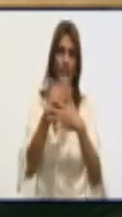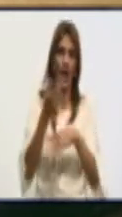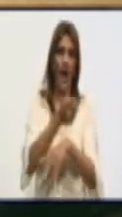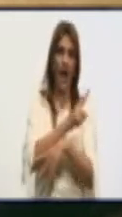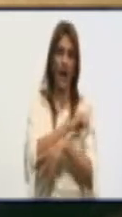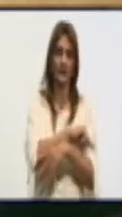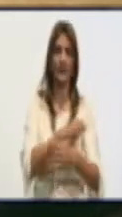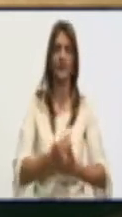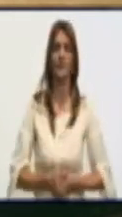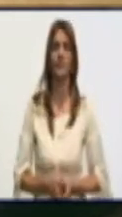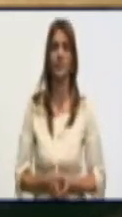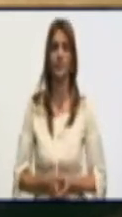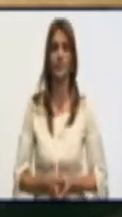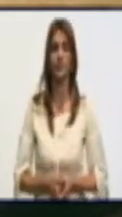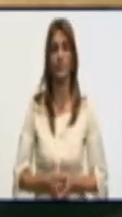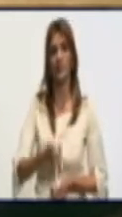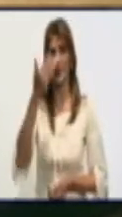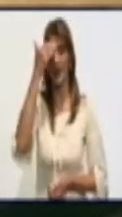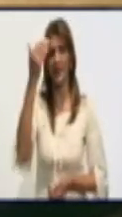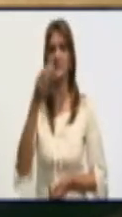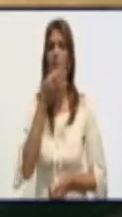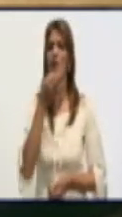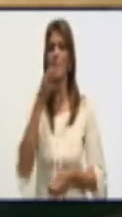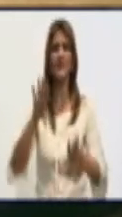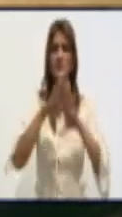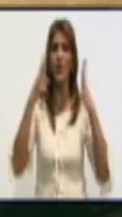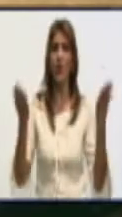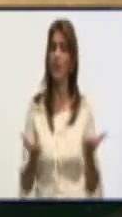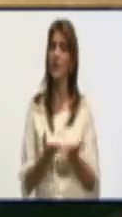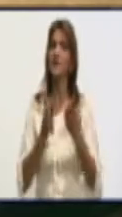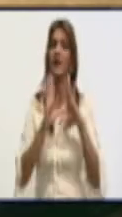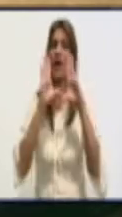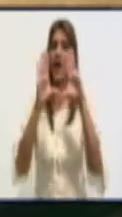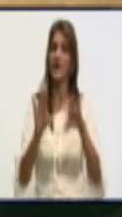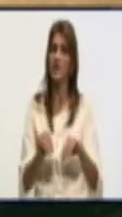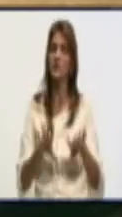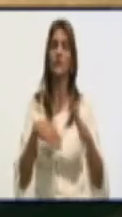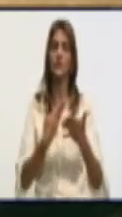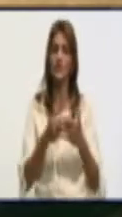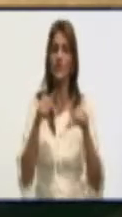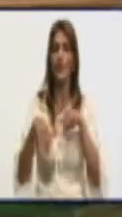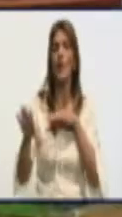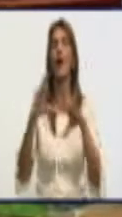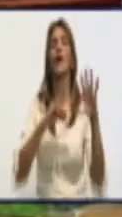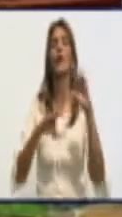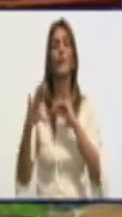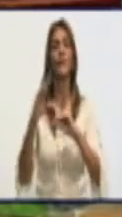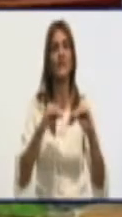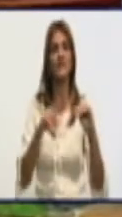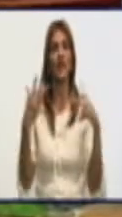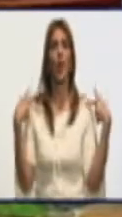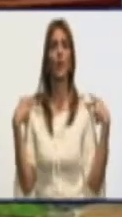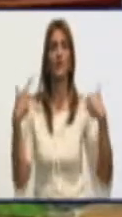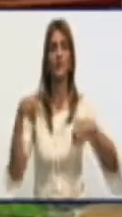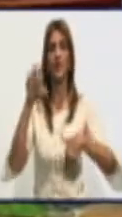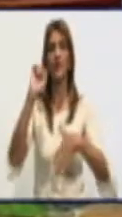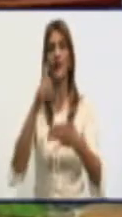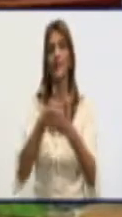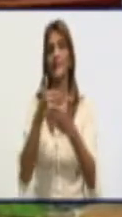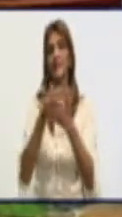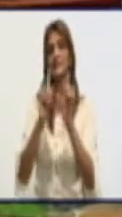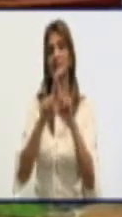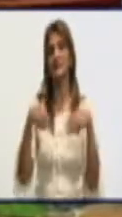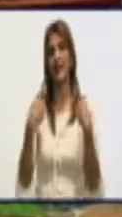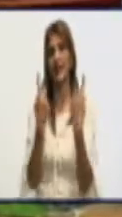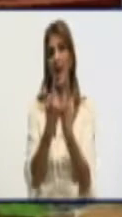Bien, gracias, Arnel, por toda esta explicación. Vamos entonces al diálogo con Yunel Ramos, O, director de la Empresa Provincial Integral